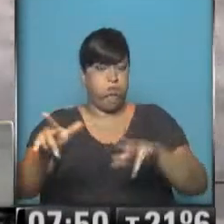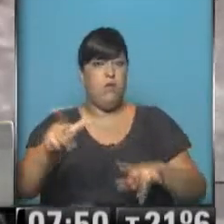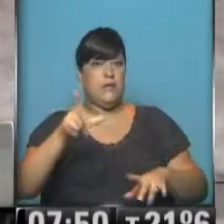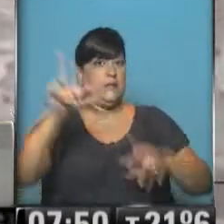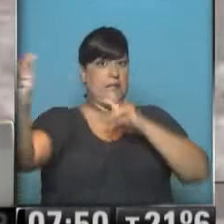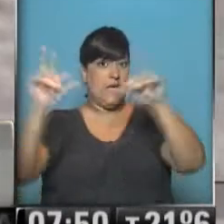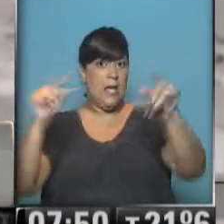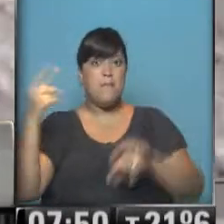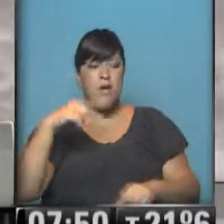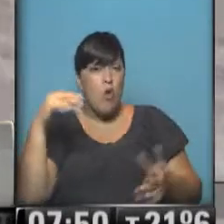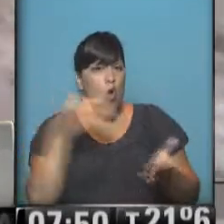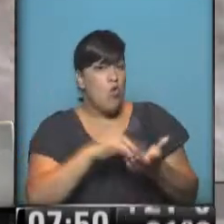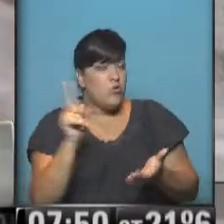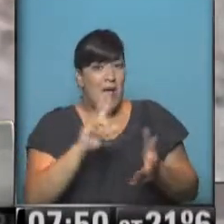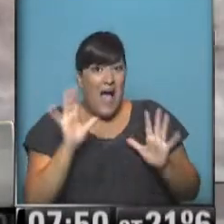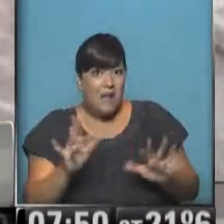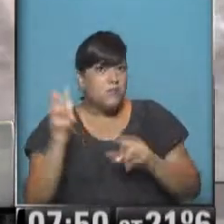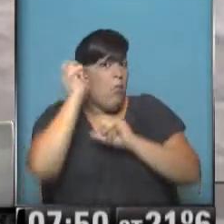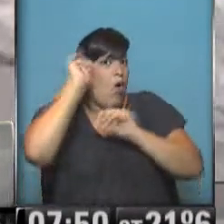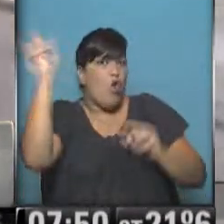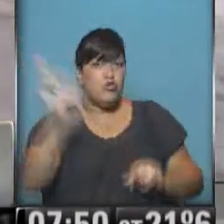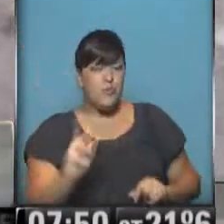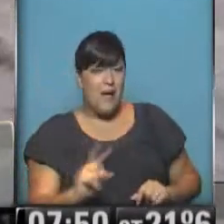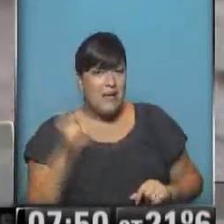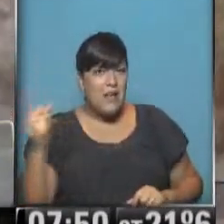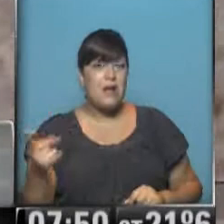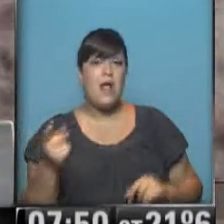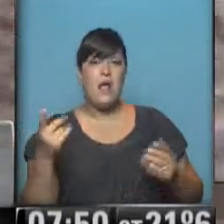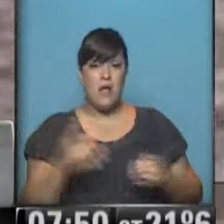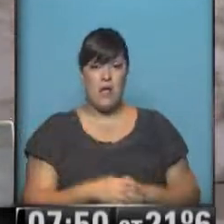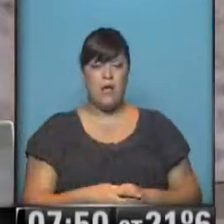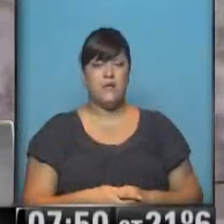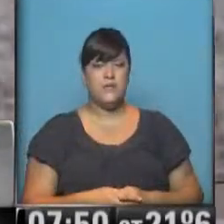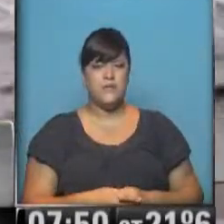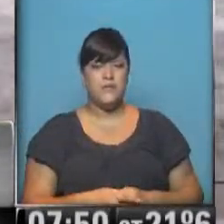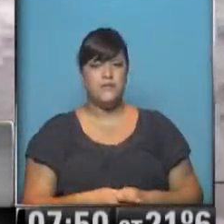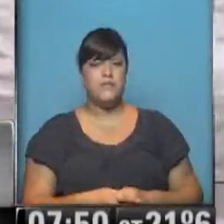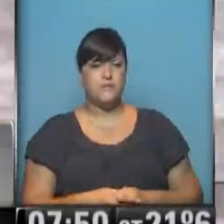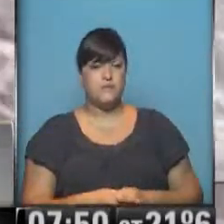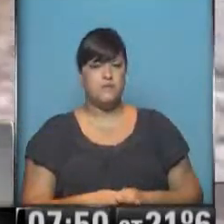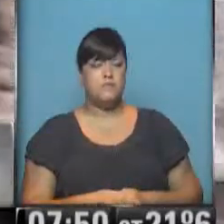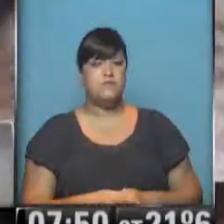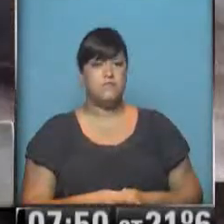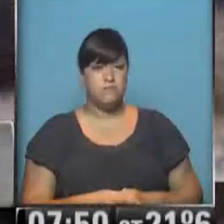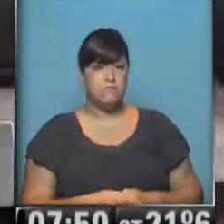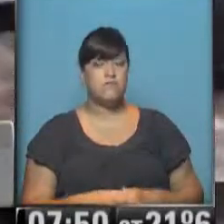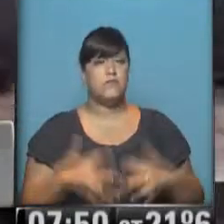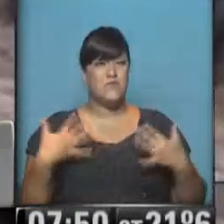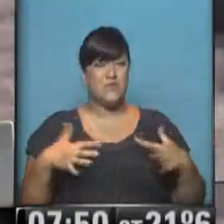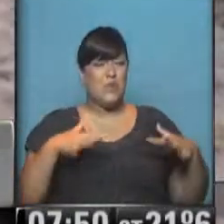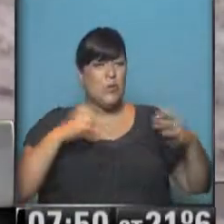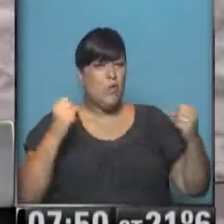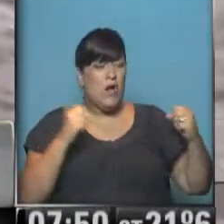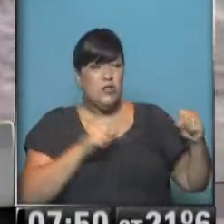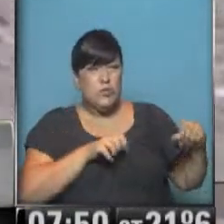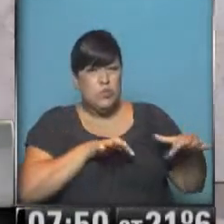imaginamos esto. ¿Me entiendes? Acá hay muchos vados y uno cree que el vado lo puede cruzar y después cuando viene la fuerza y el agua lo